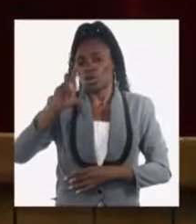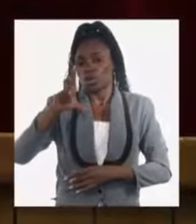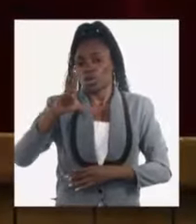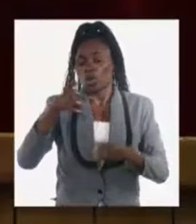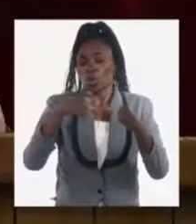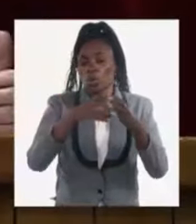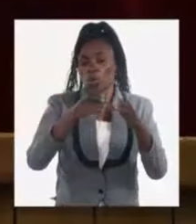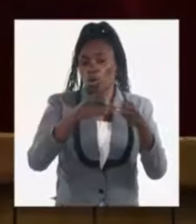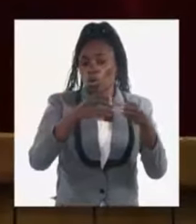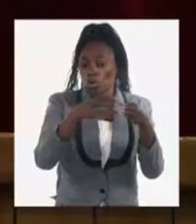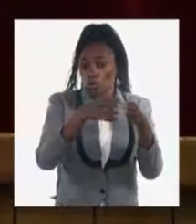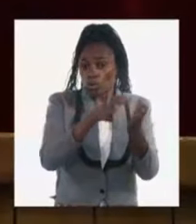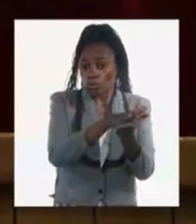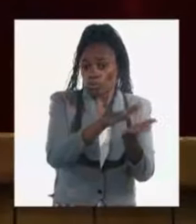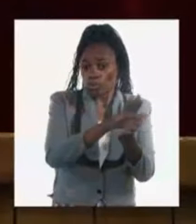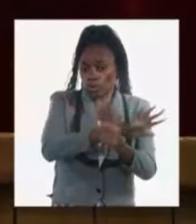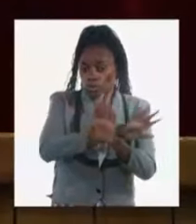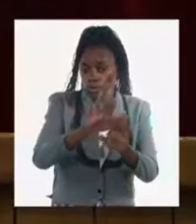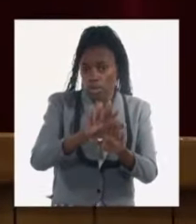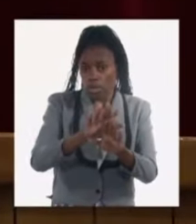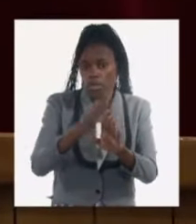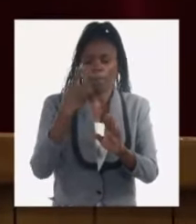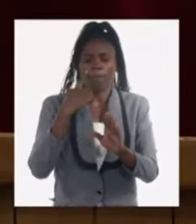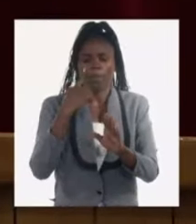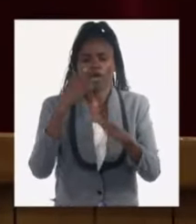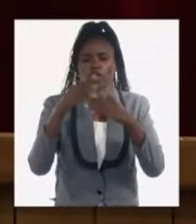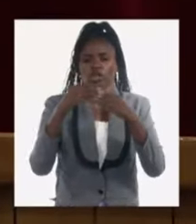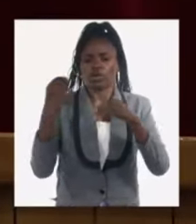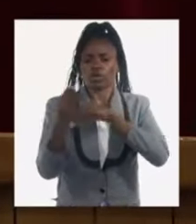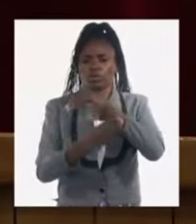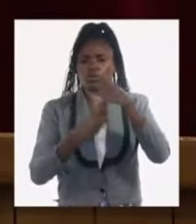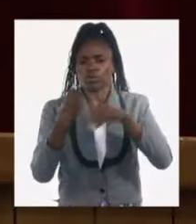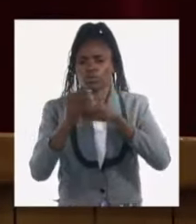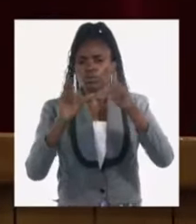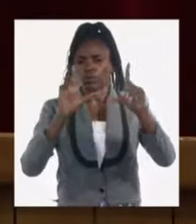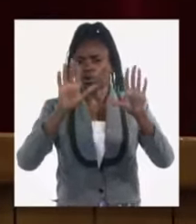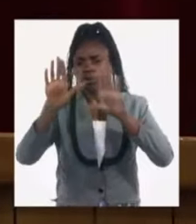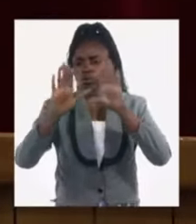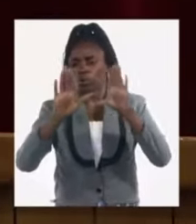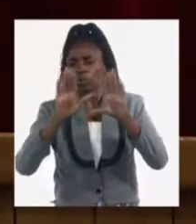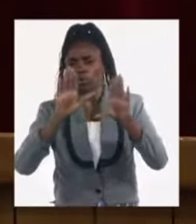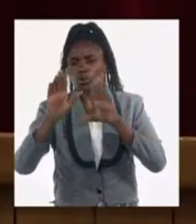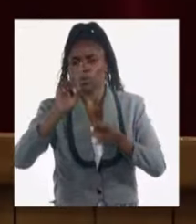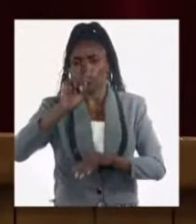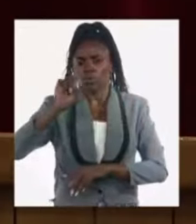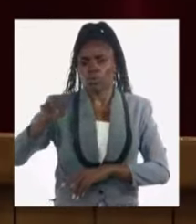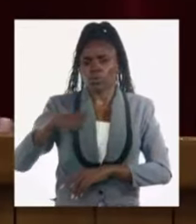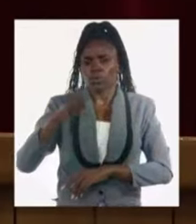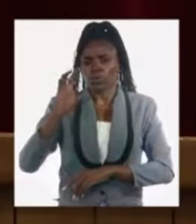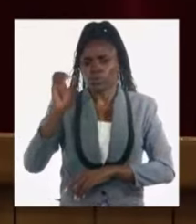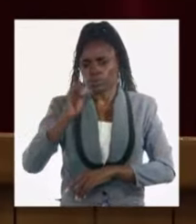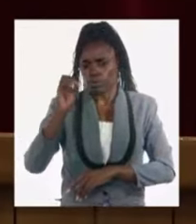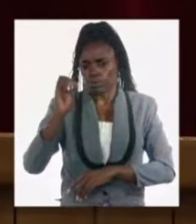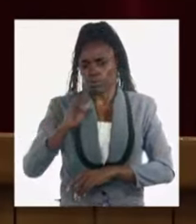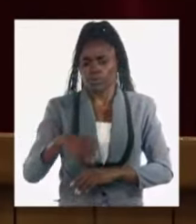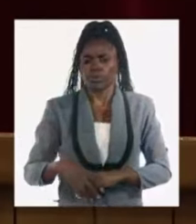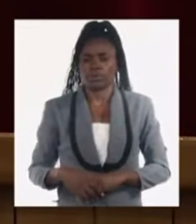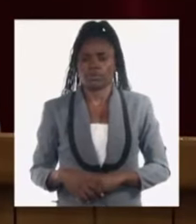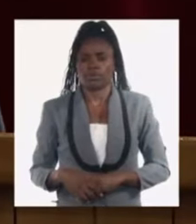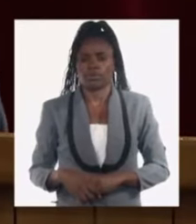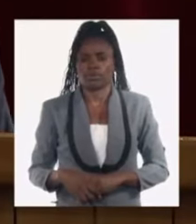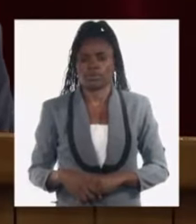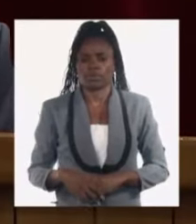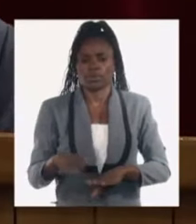reciclaje que están operando ya el tipo de cambio del mercado cambiario de 1 por 120 y hay unas otras actividades que gradualmente estamos